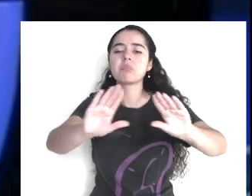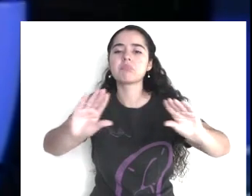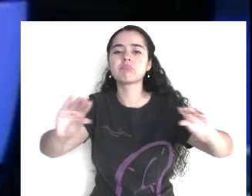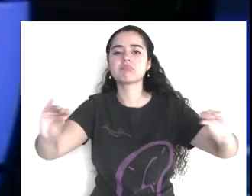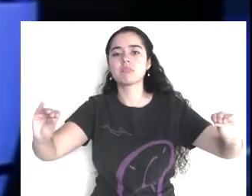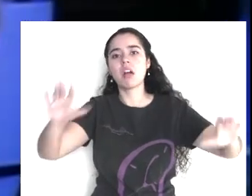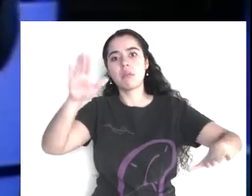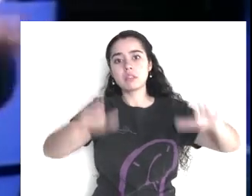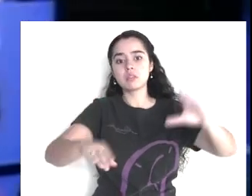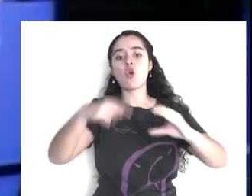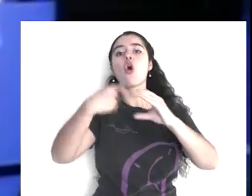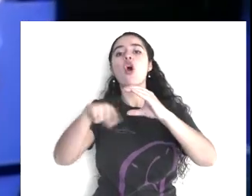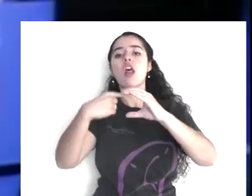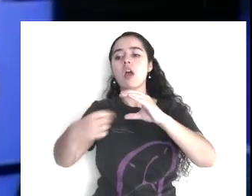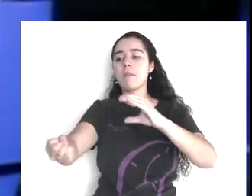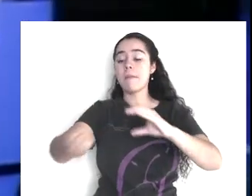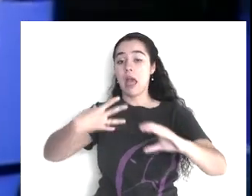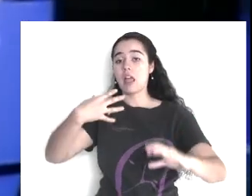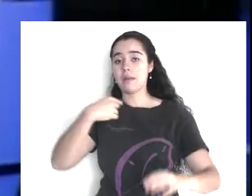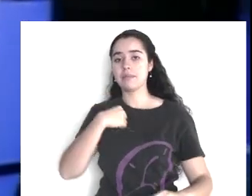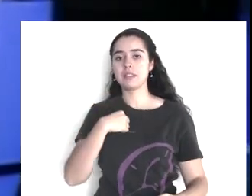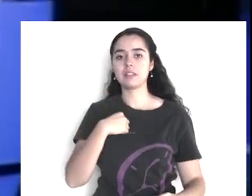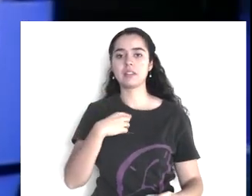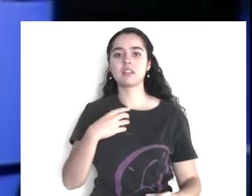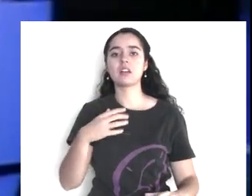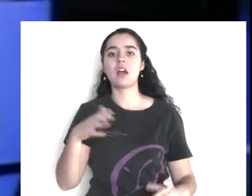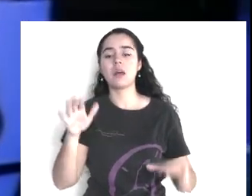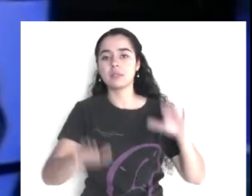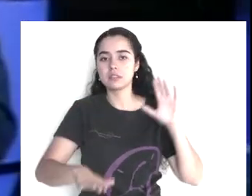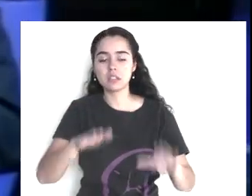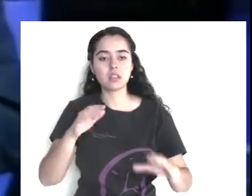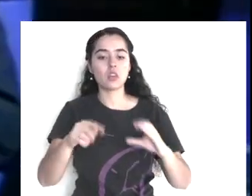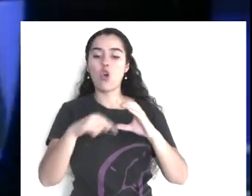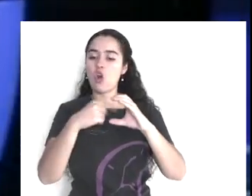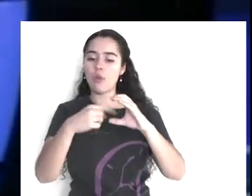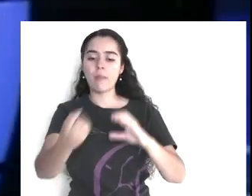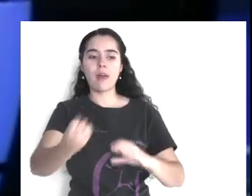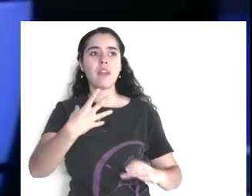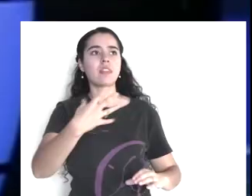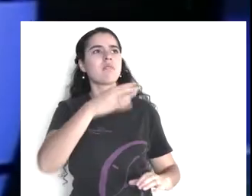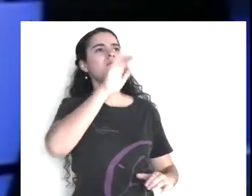yo recibo correos, de muchos lugares, mucha gente, y hay gente, que me dice, pastor,